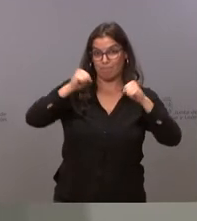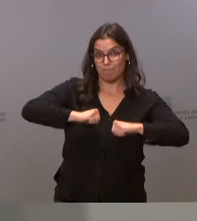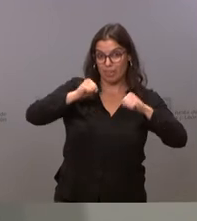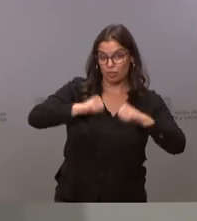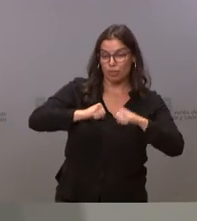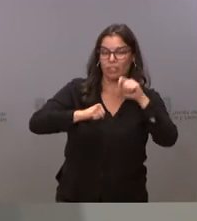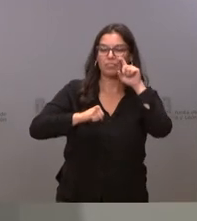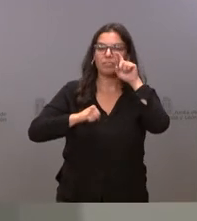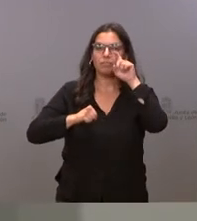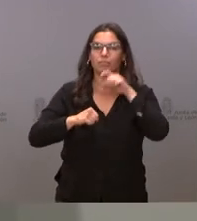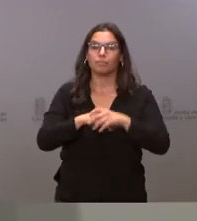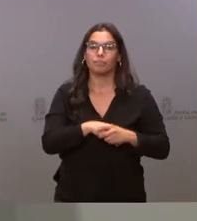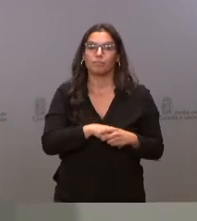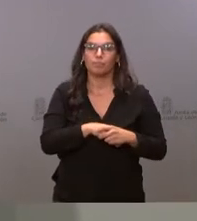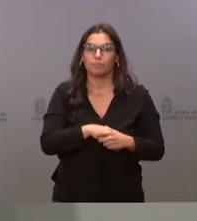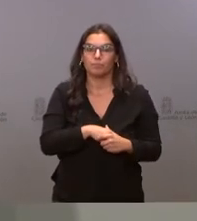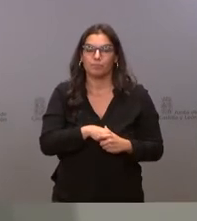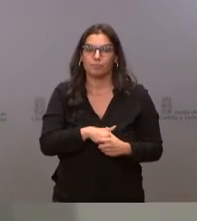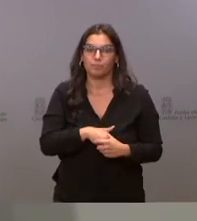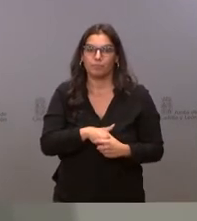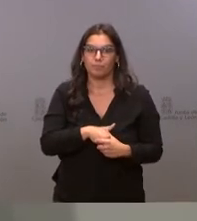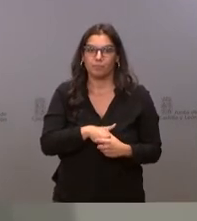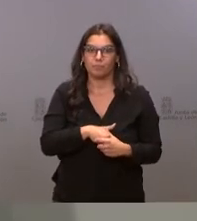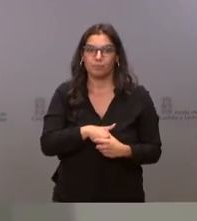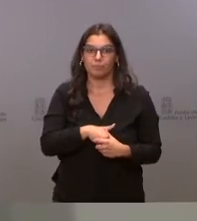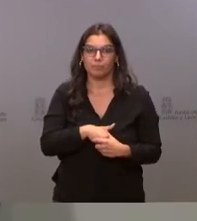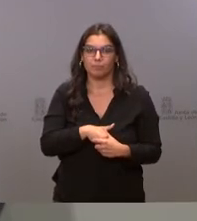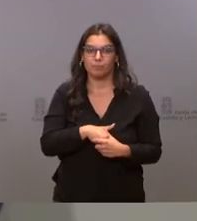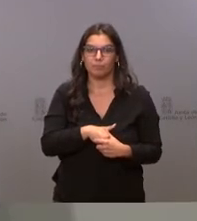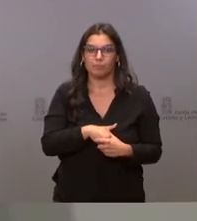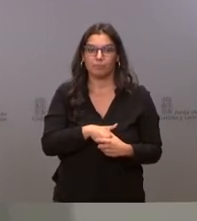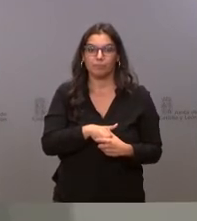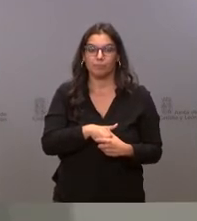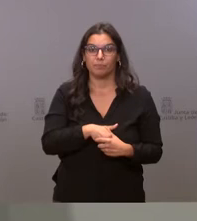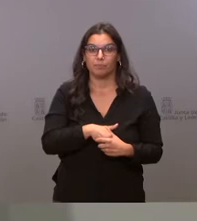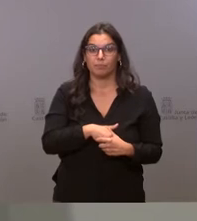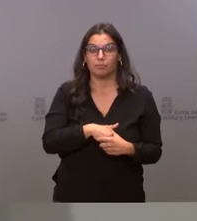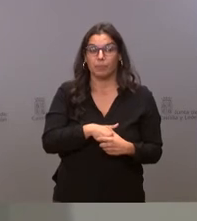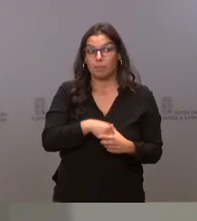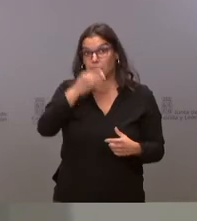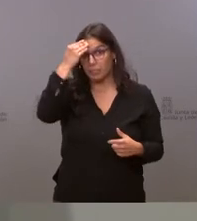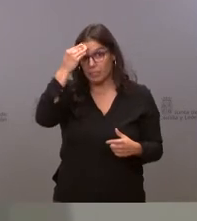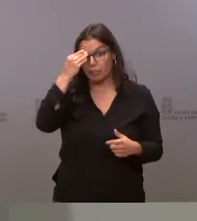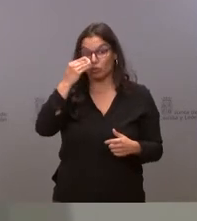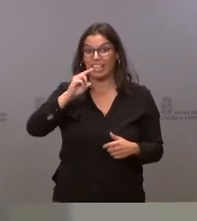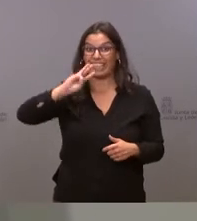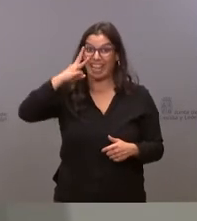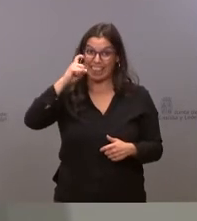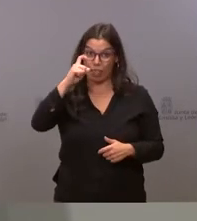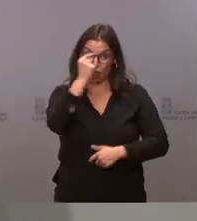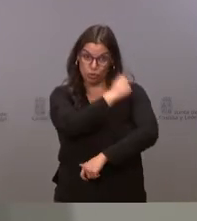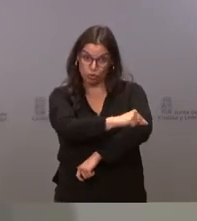institucionalizados y que esperamos poder completar esta tercera dosis